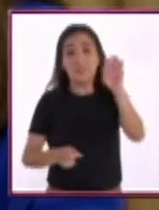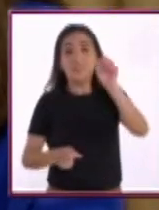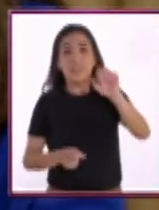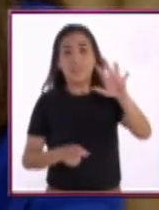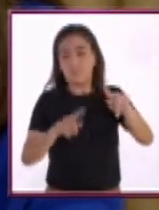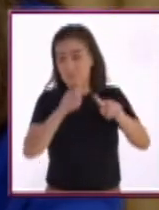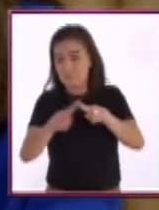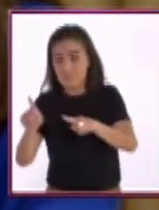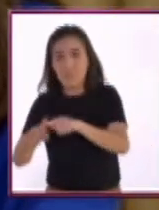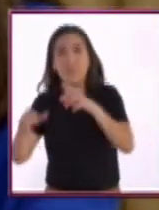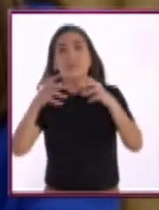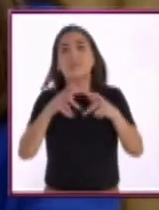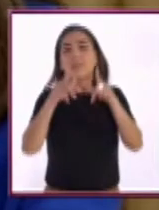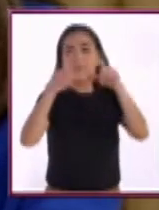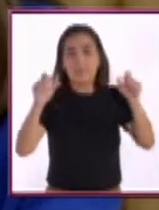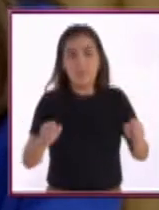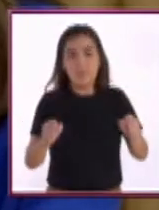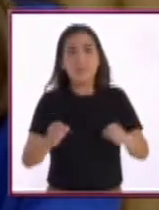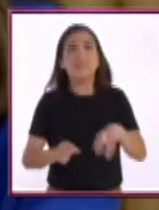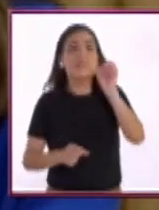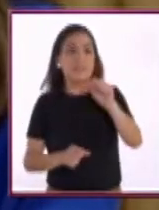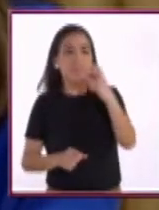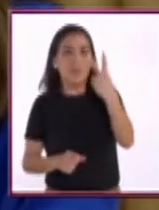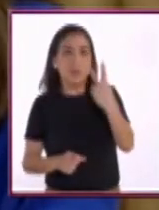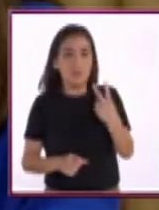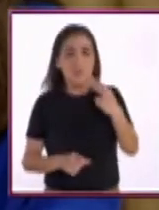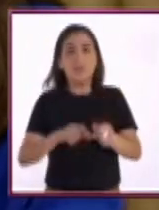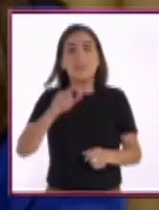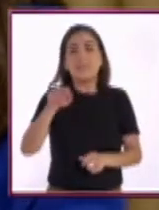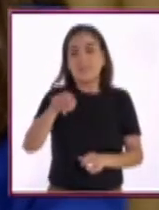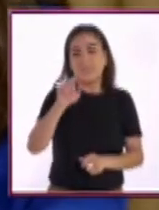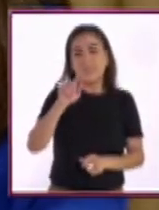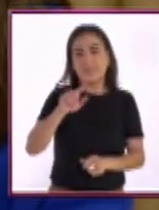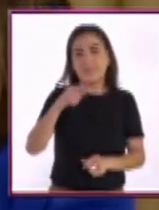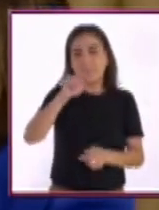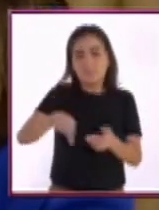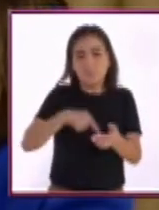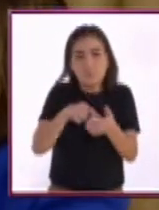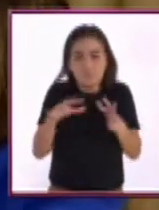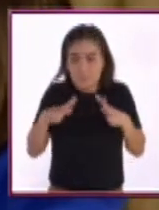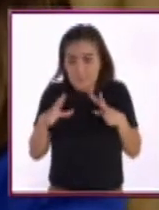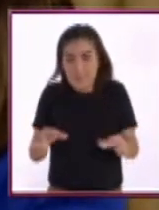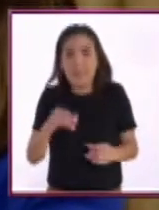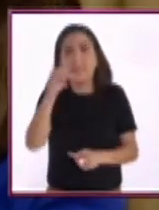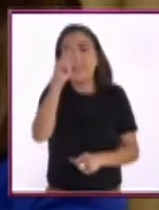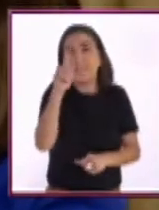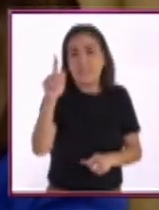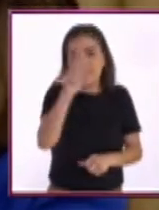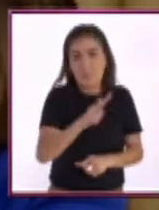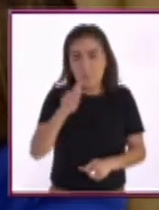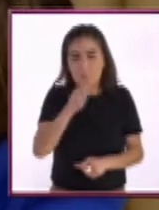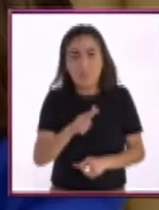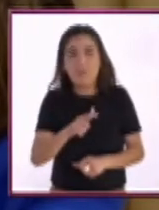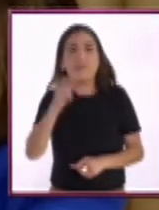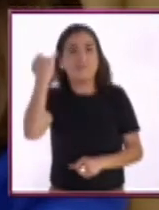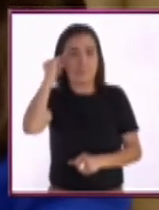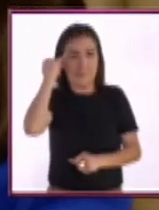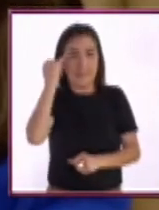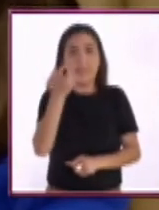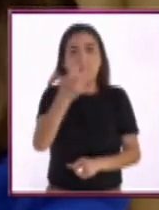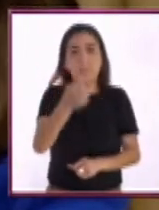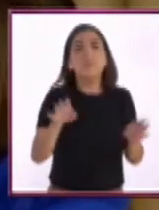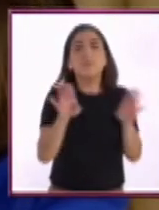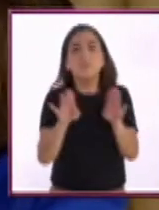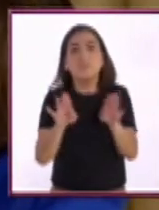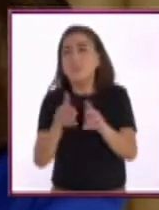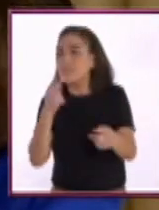variantes lingüísticas y 62 grupos endolingüísticos. Entonces, muchas de las áreas naturales protegidas